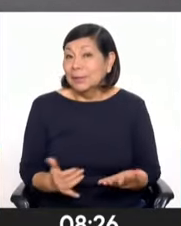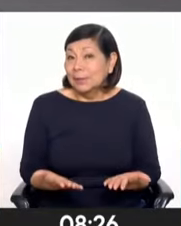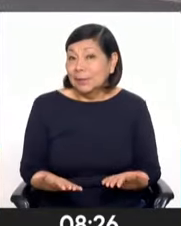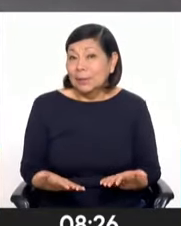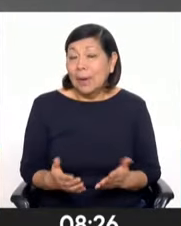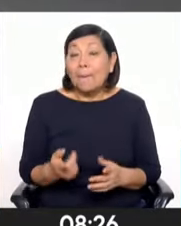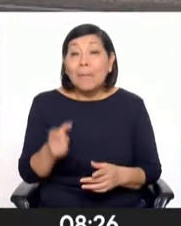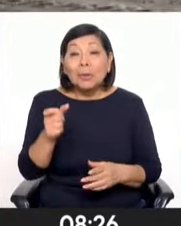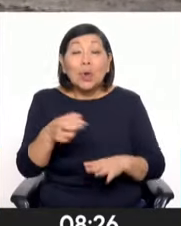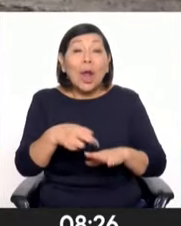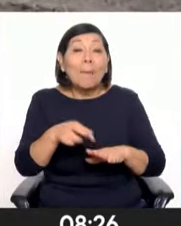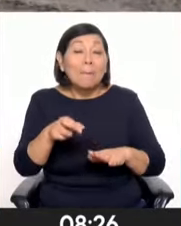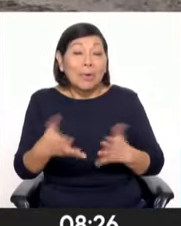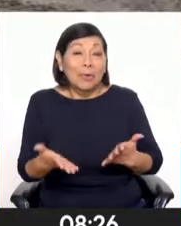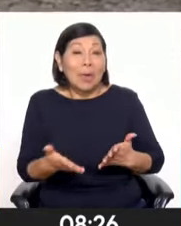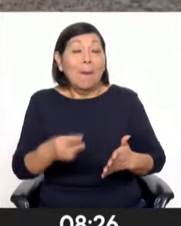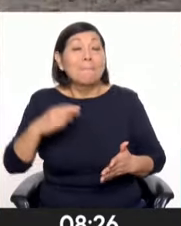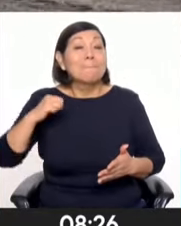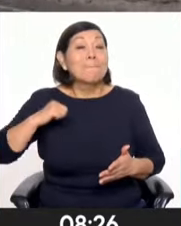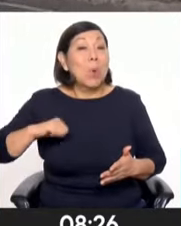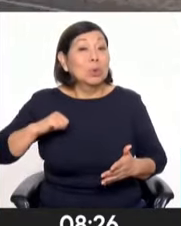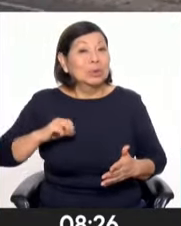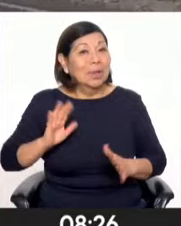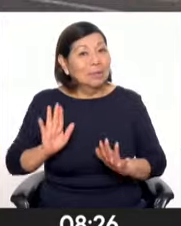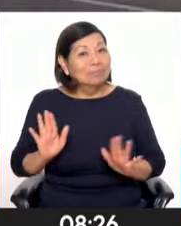profesionales, a través del municipio,